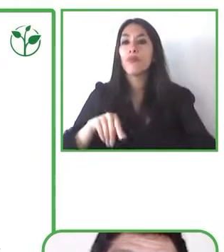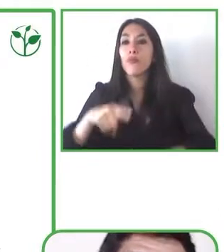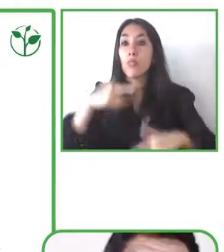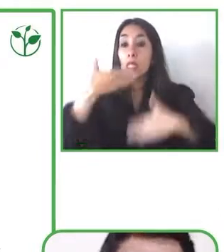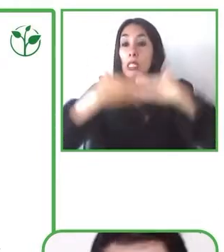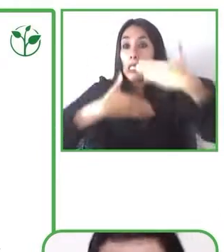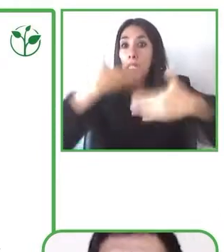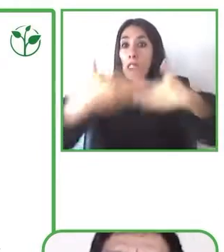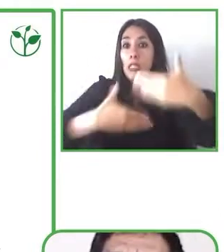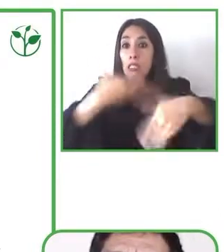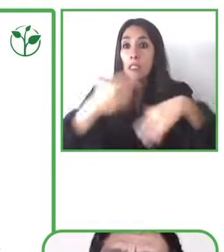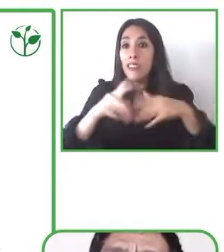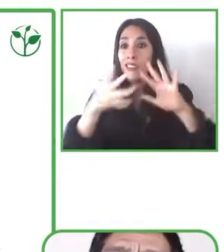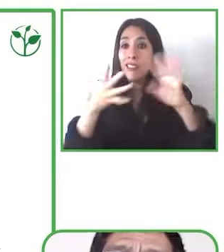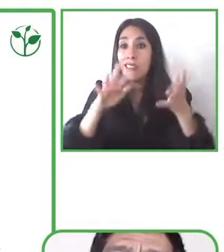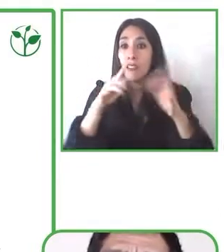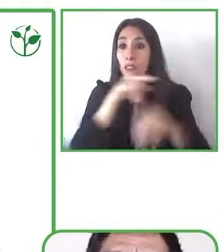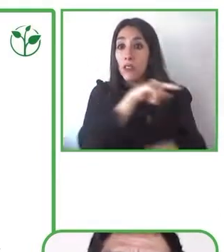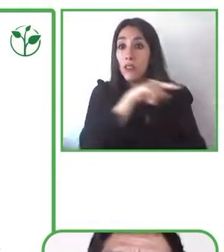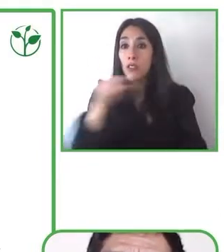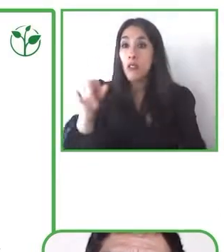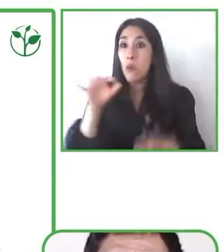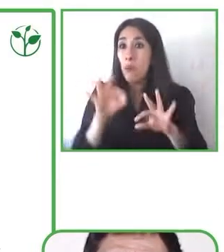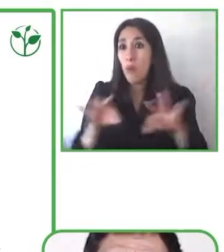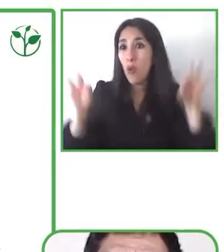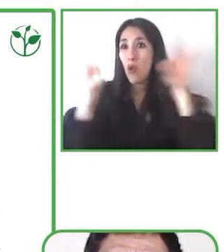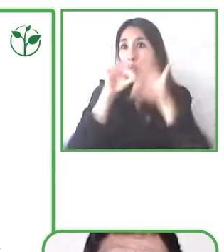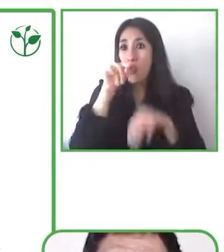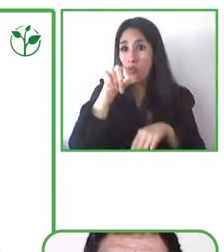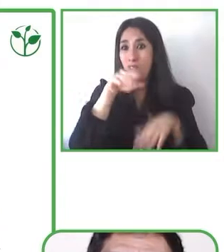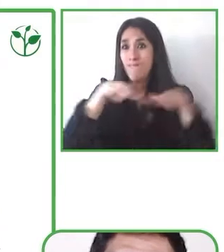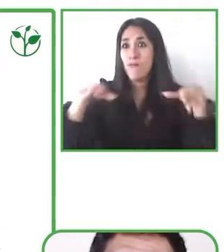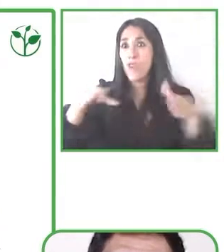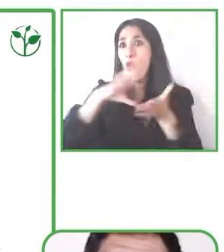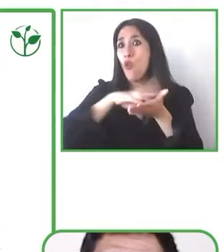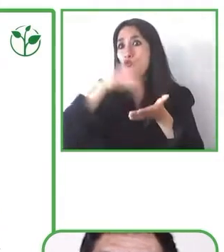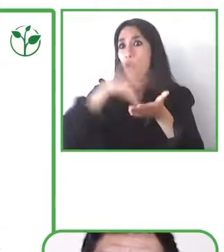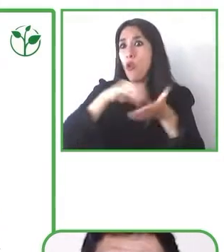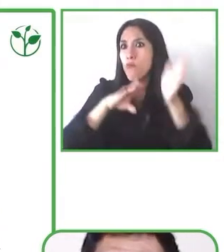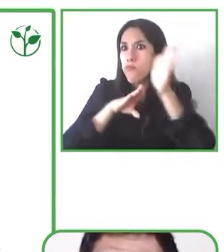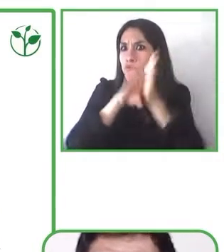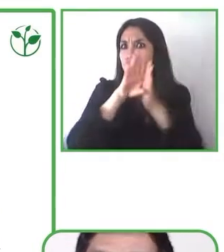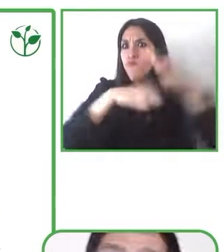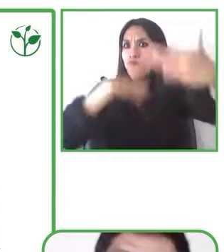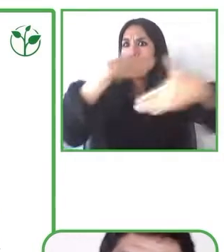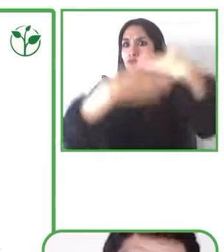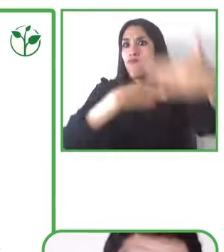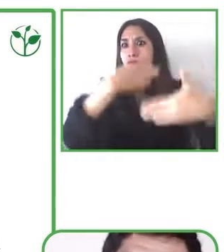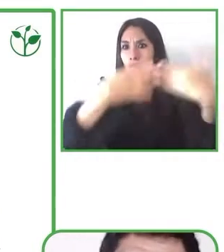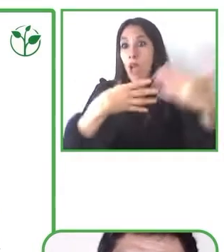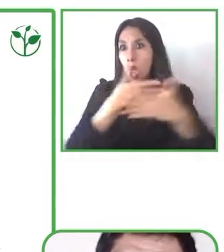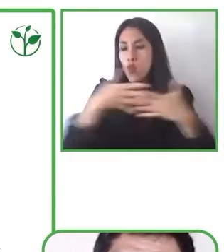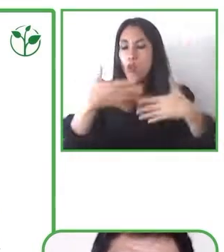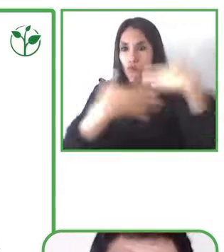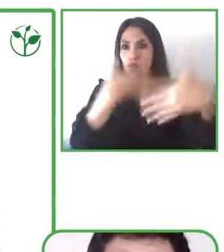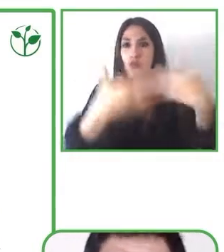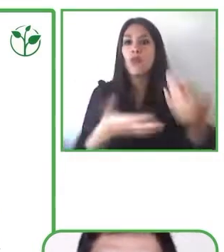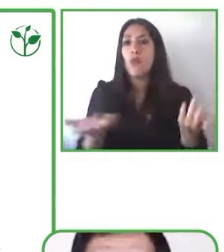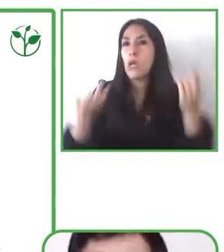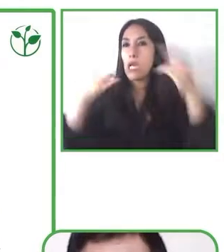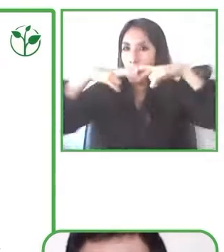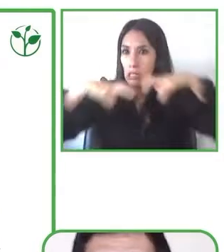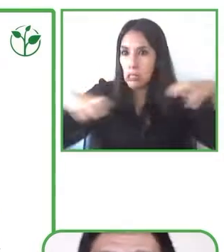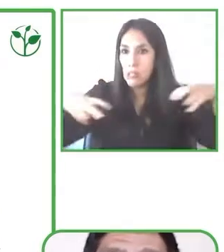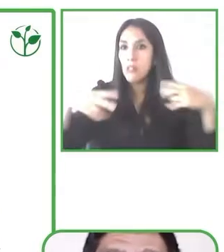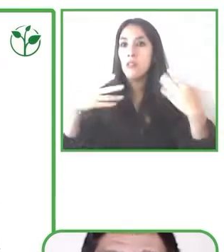De ahí entonces, la investigación nos ha mostrado que para el caso de niños con discapacidad intelectual